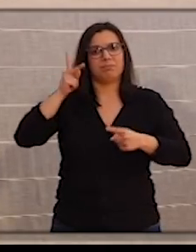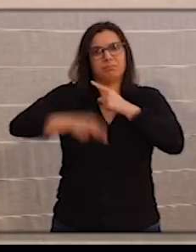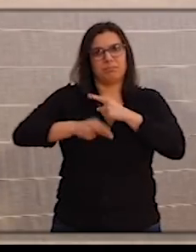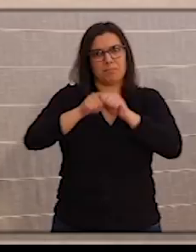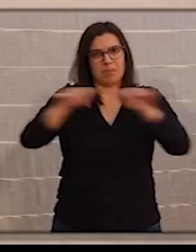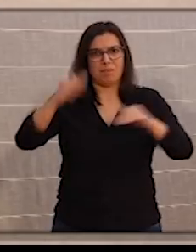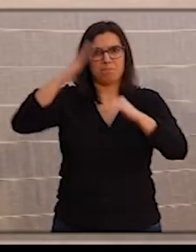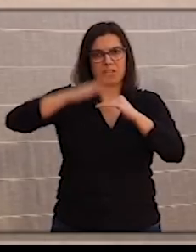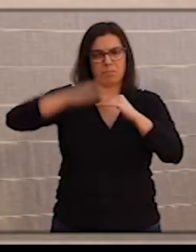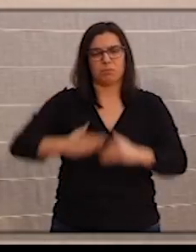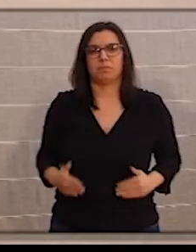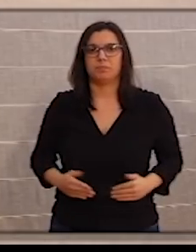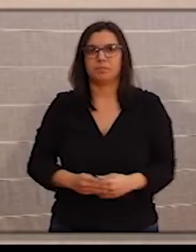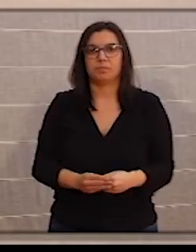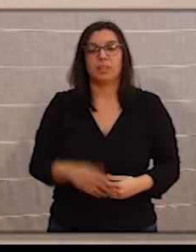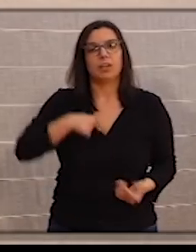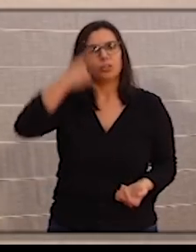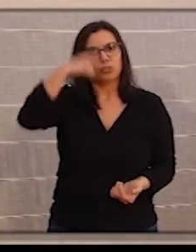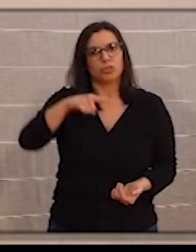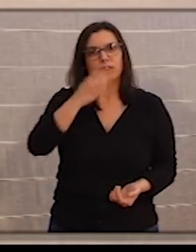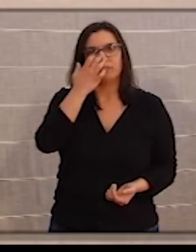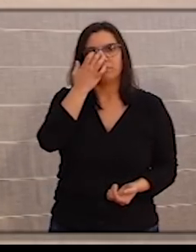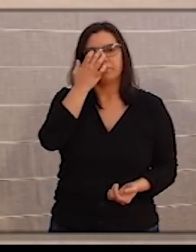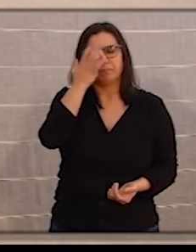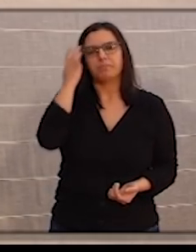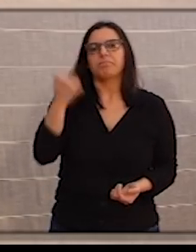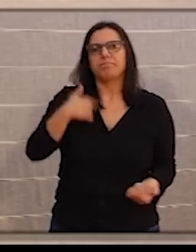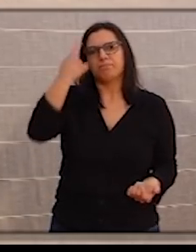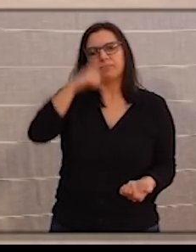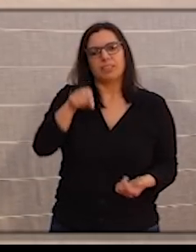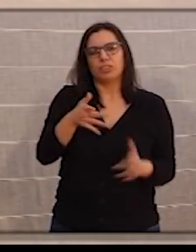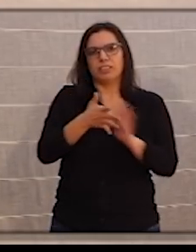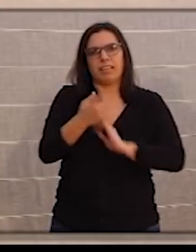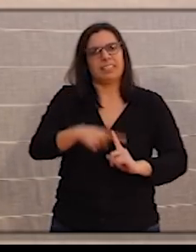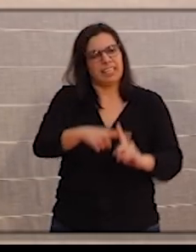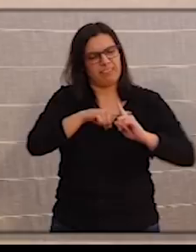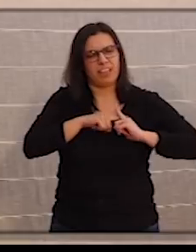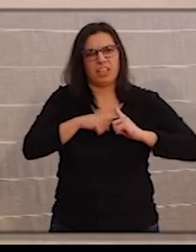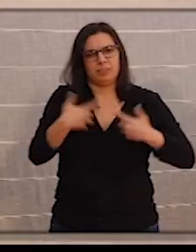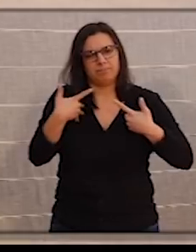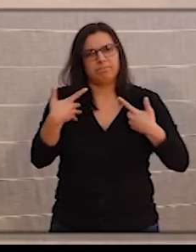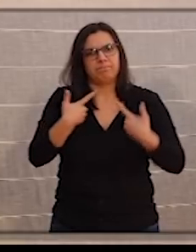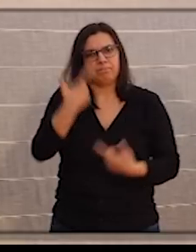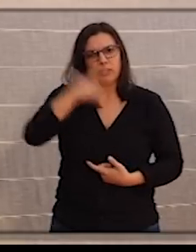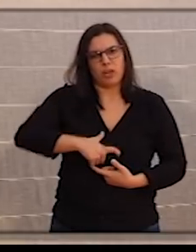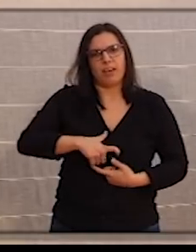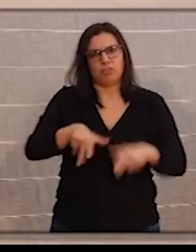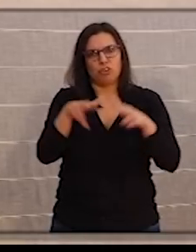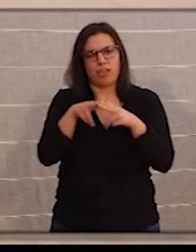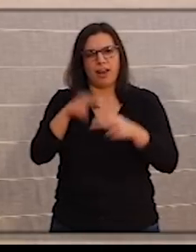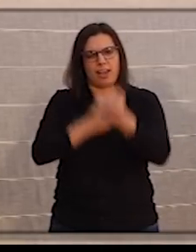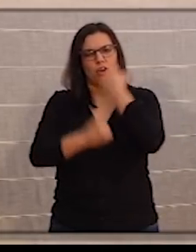los menores. Soy consciente de que esto va a suponer un gran sacrificio personal, social y económico.